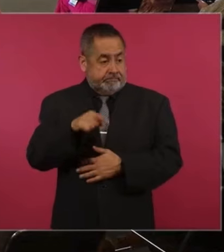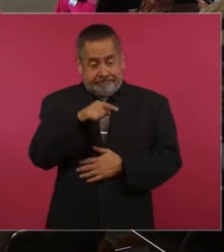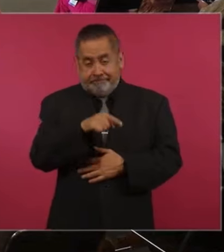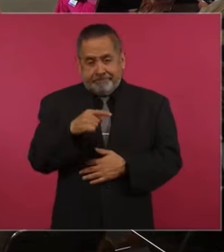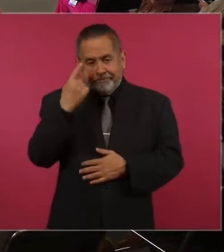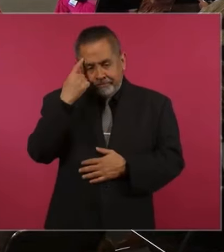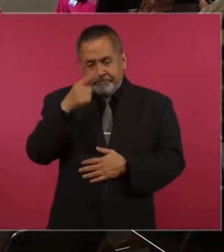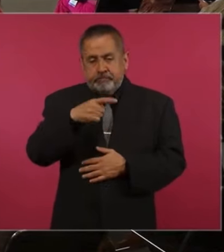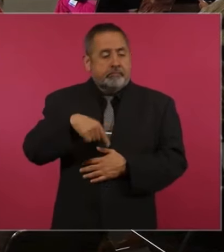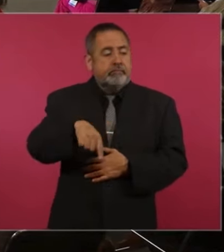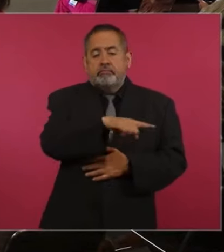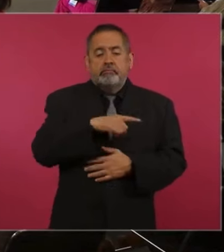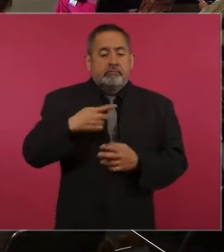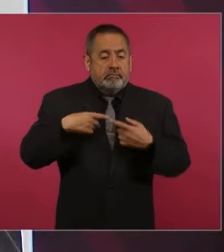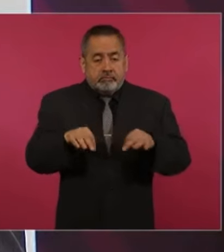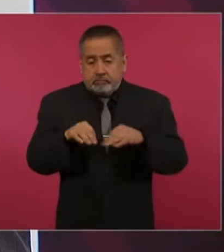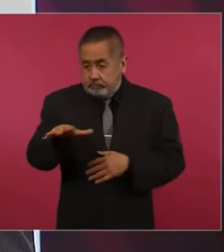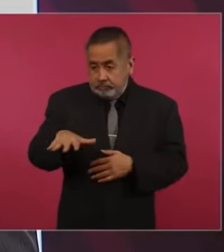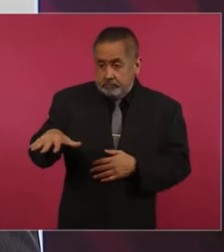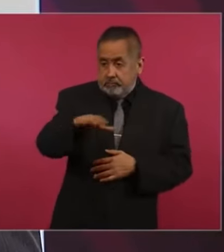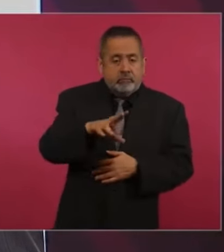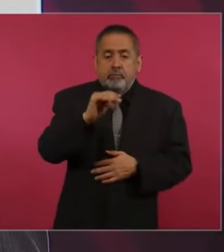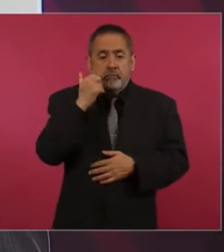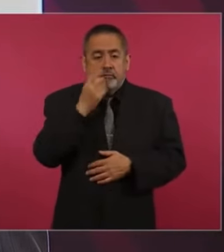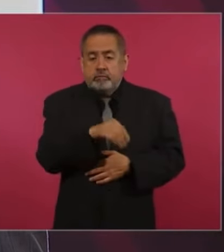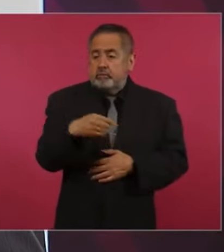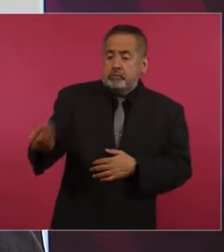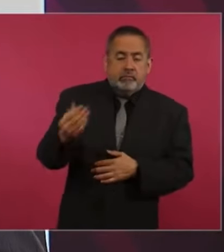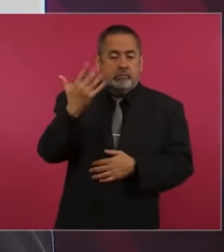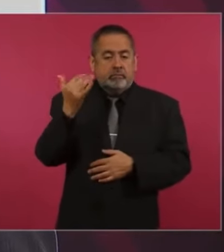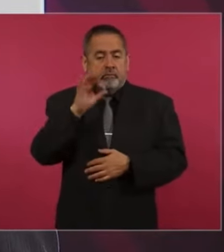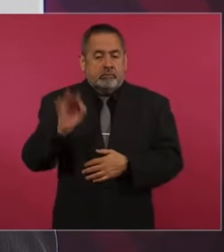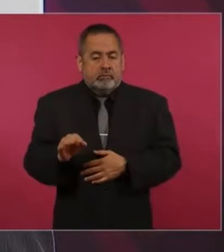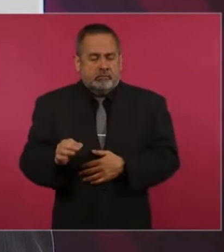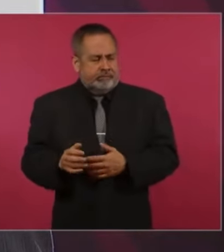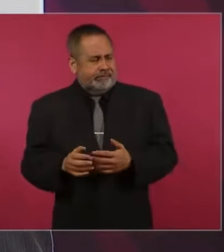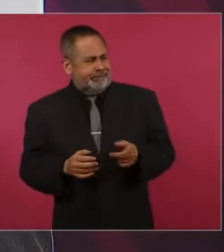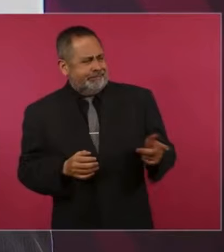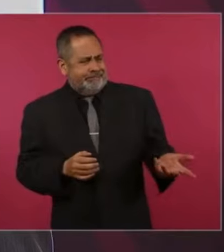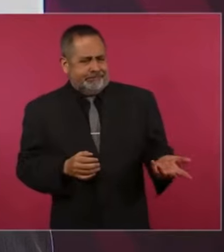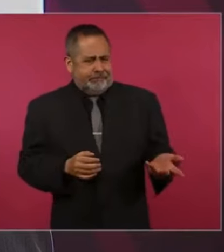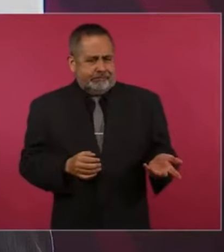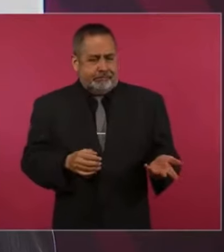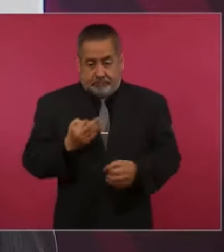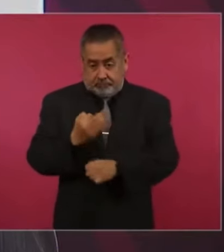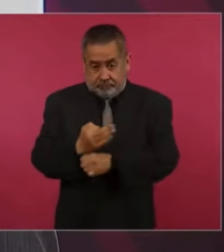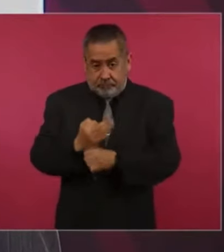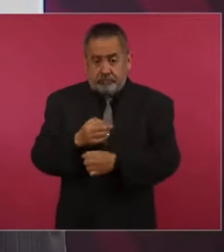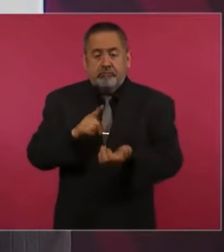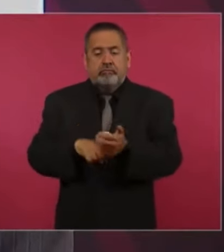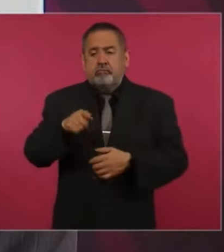no reciba el 50 por ciento cuando mucho, cuando se jubila, porque